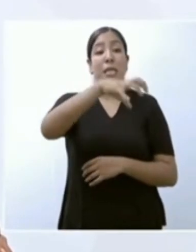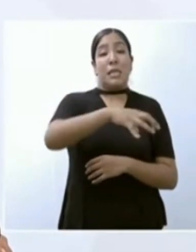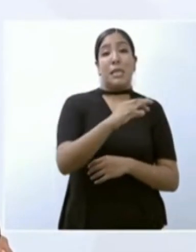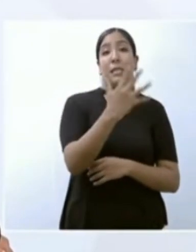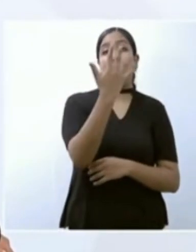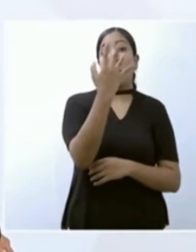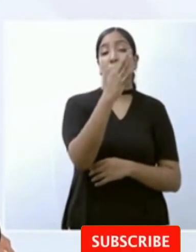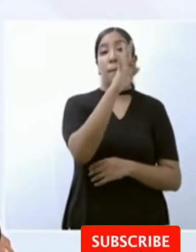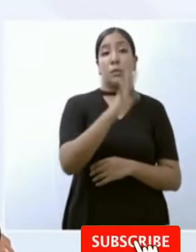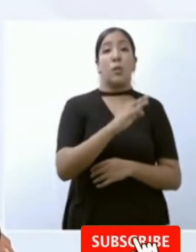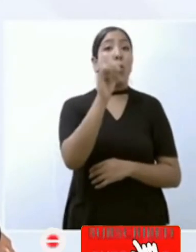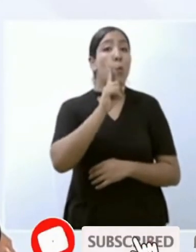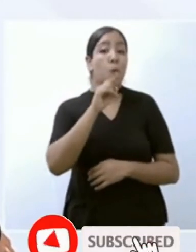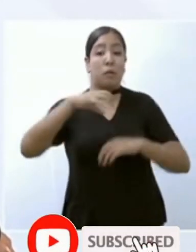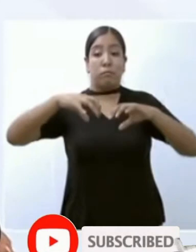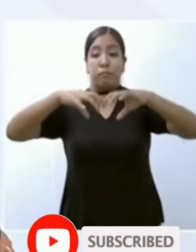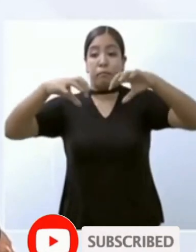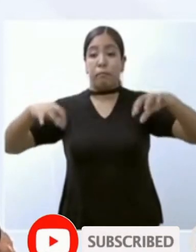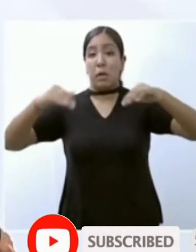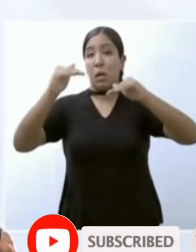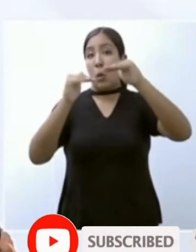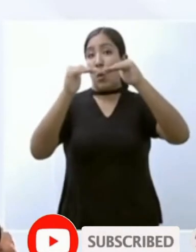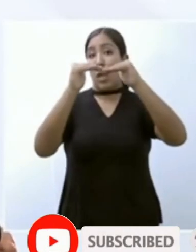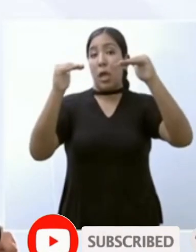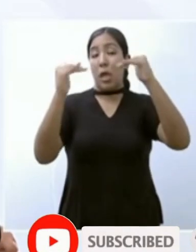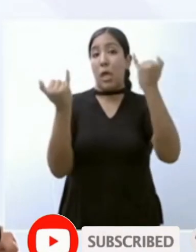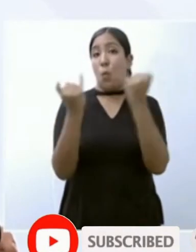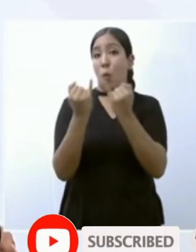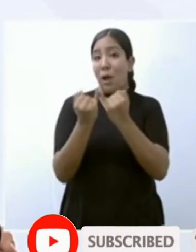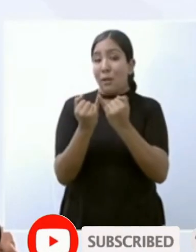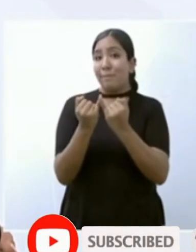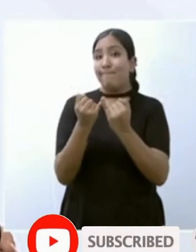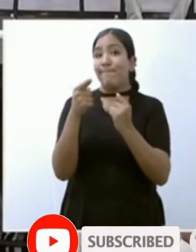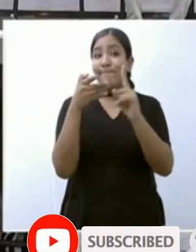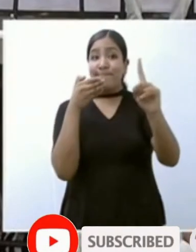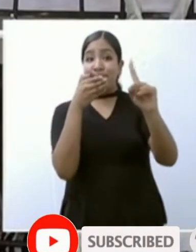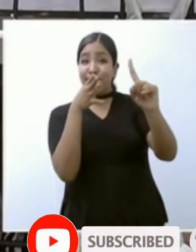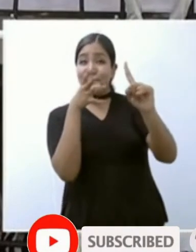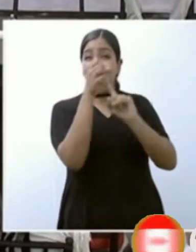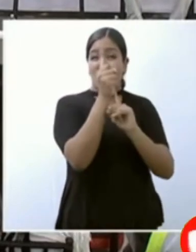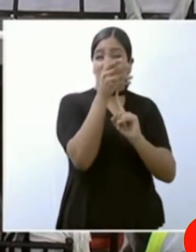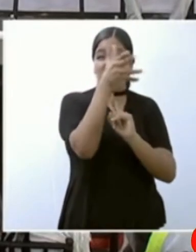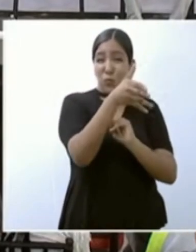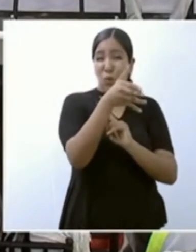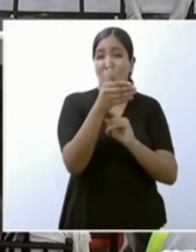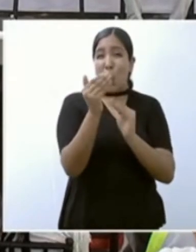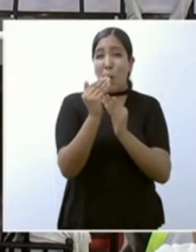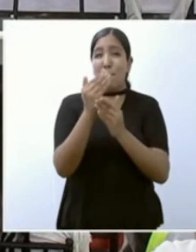propósito que en todas sus plantas la mitad sean trabajadoras mujeres